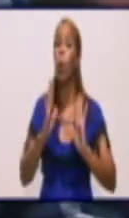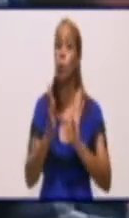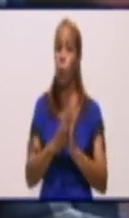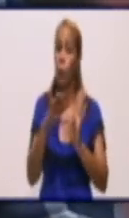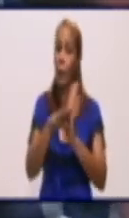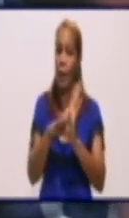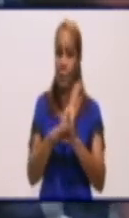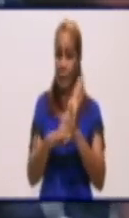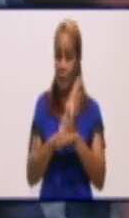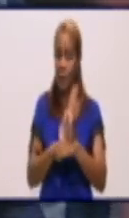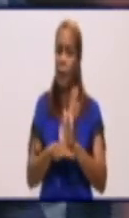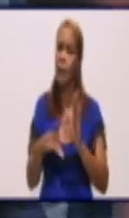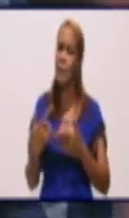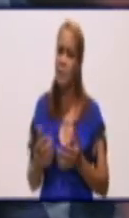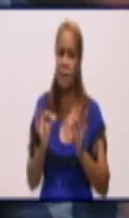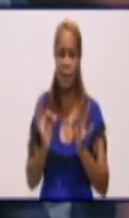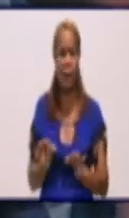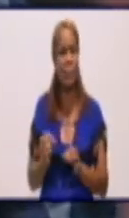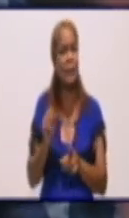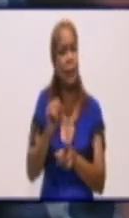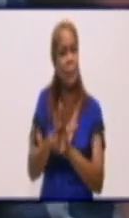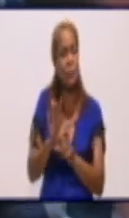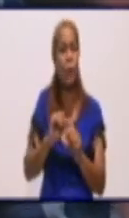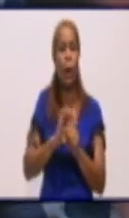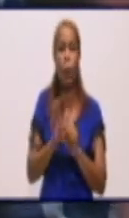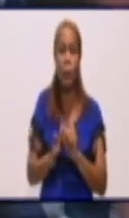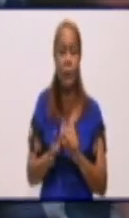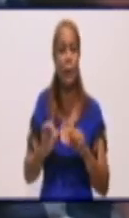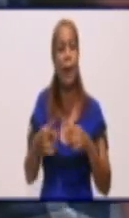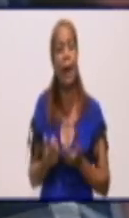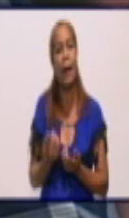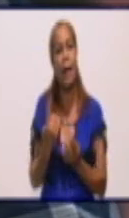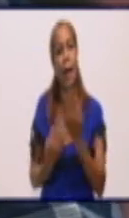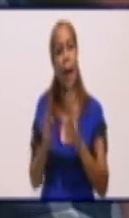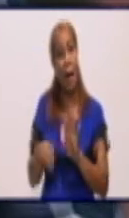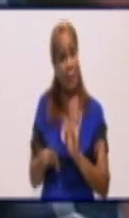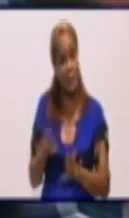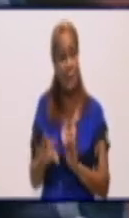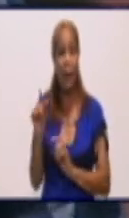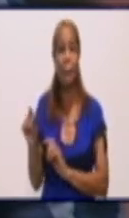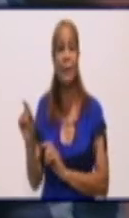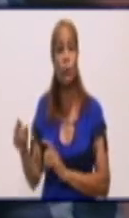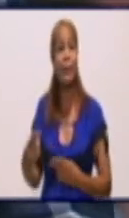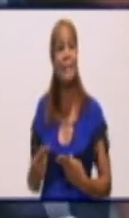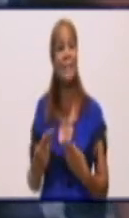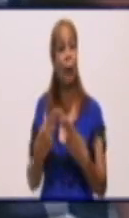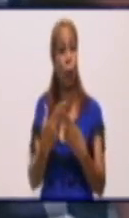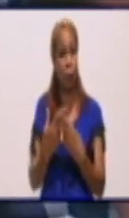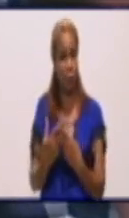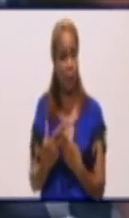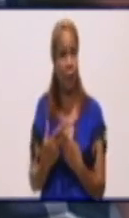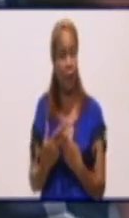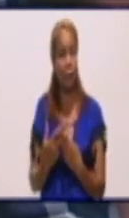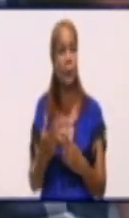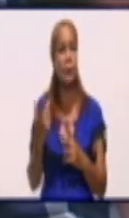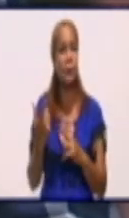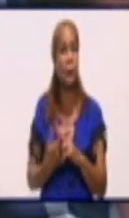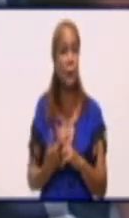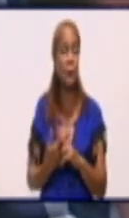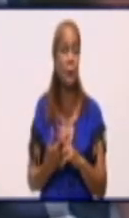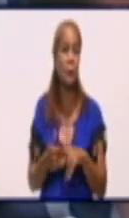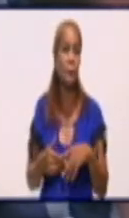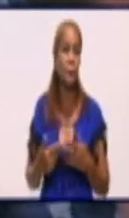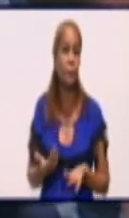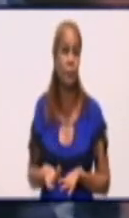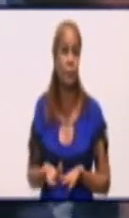observando ciertamente que a veces las personas se confían y dejan el cumplimiento de estas medidas tan importantes a un lado, confiados, y